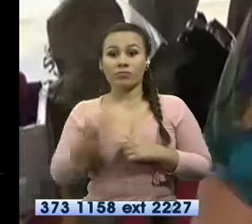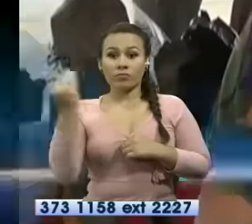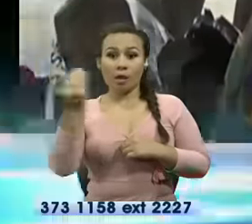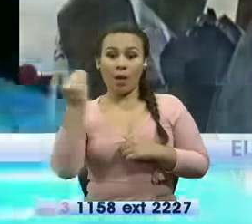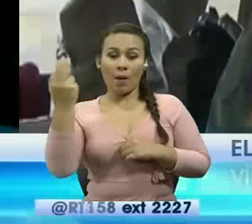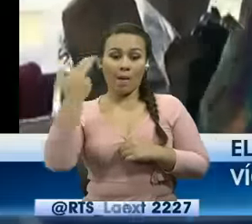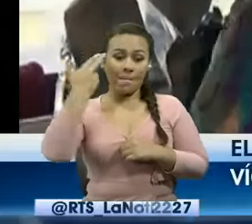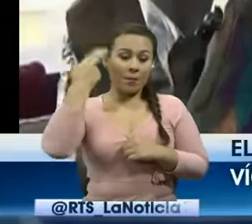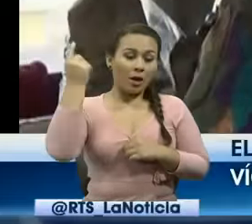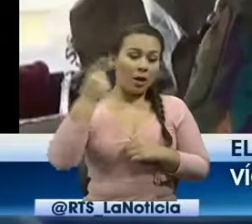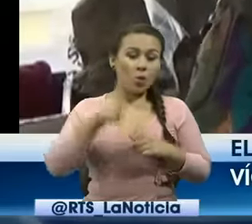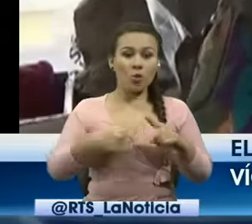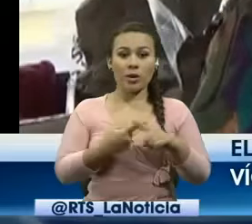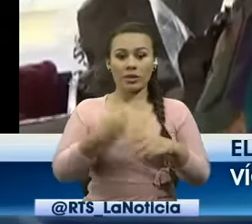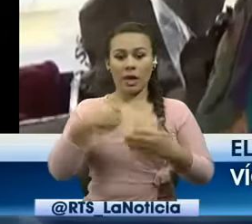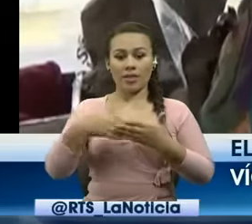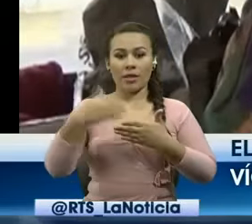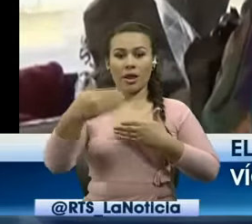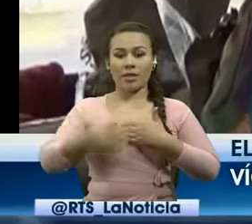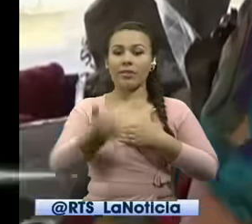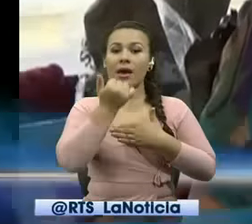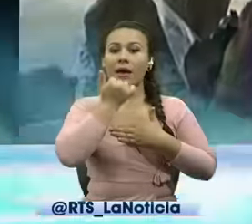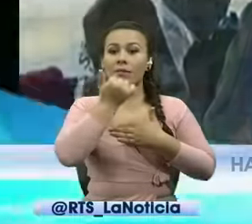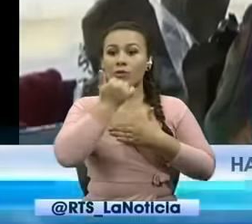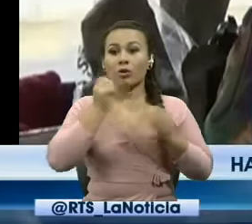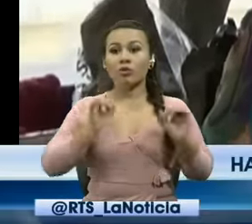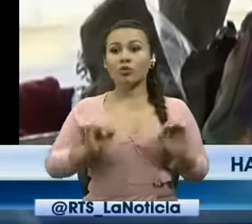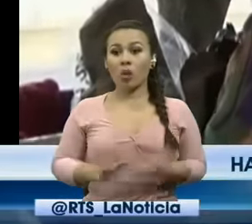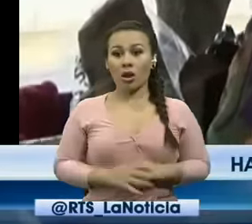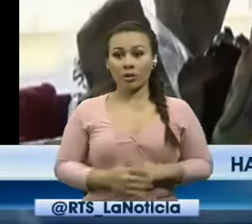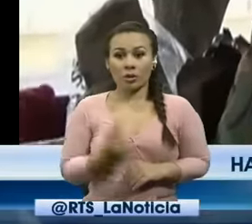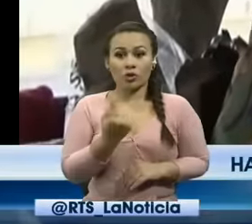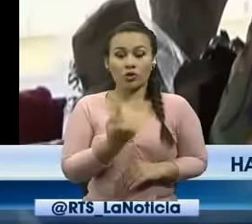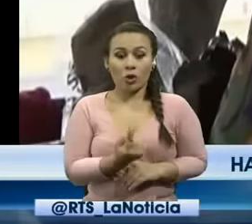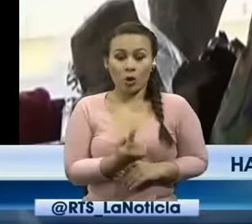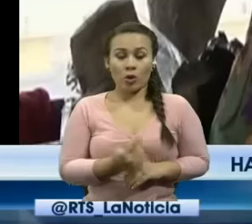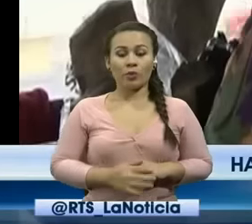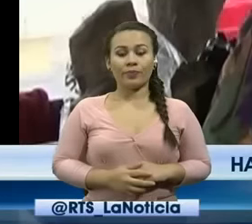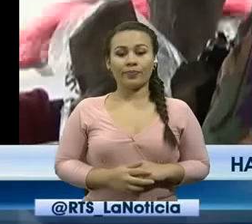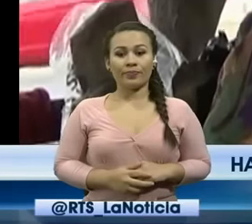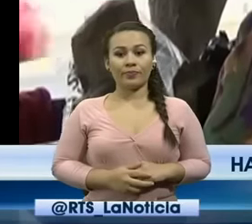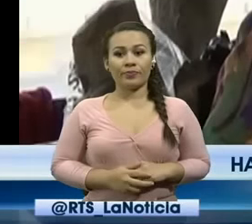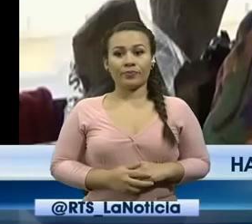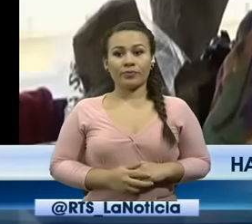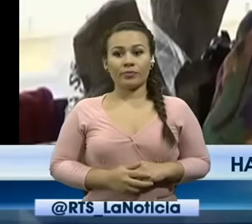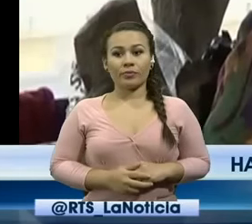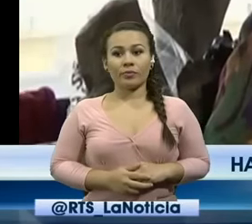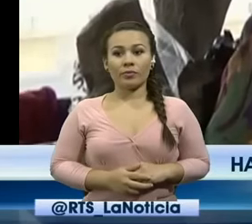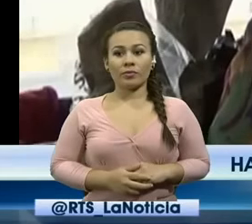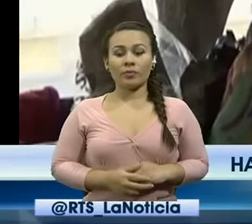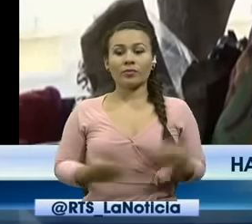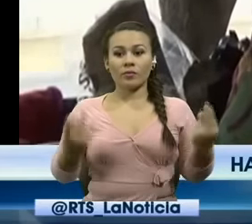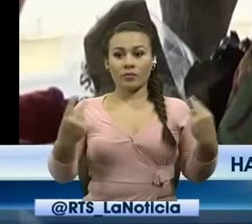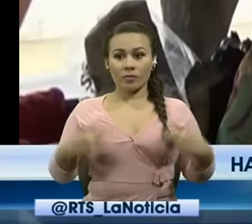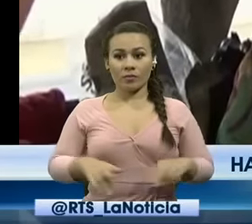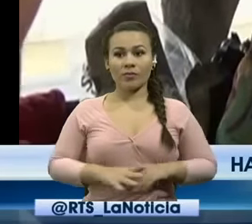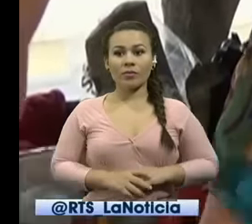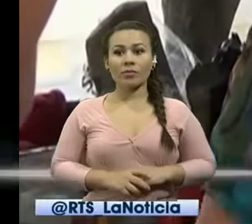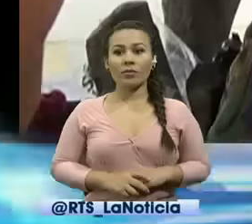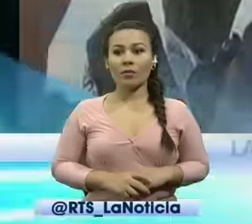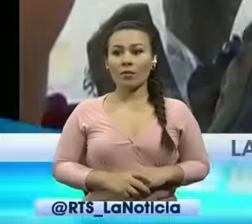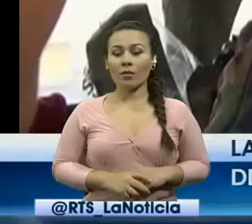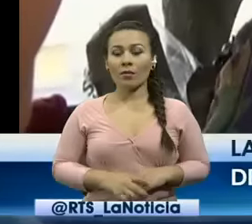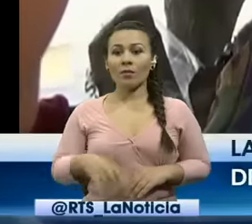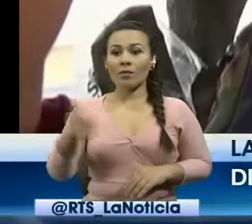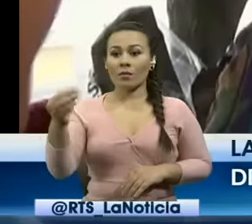vino para acá a hacer bien los demás que estaban en la parte de acá la suerte que ya estaba solo allá y como se llama y